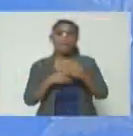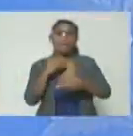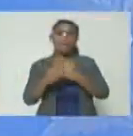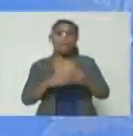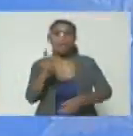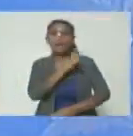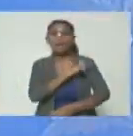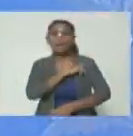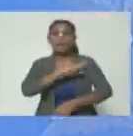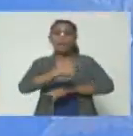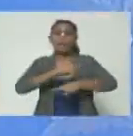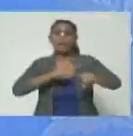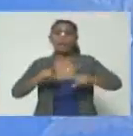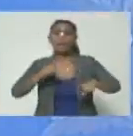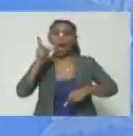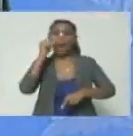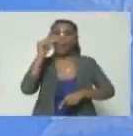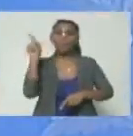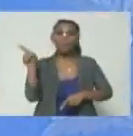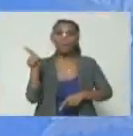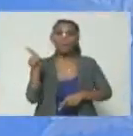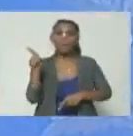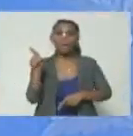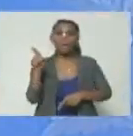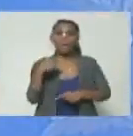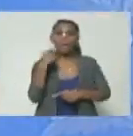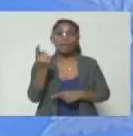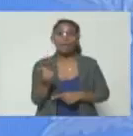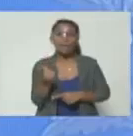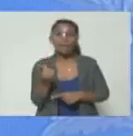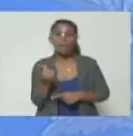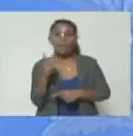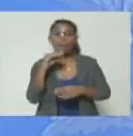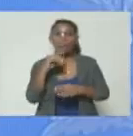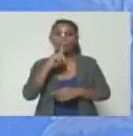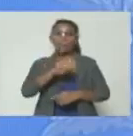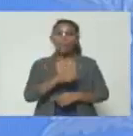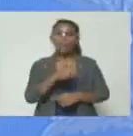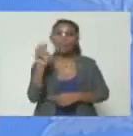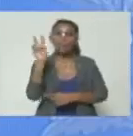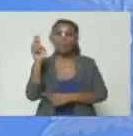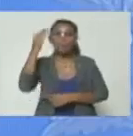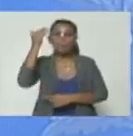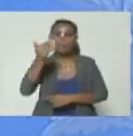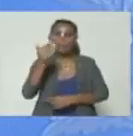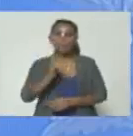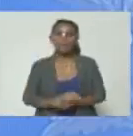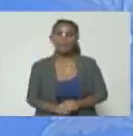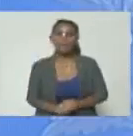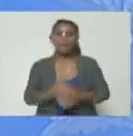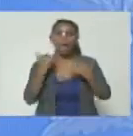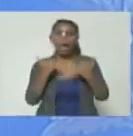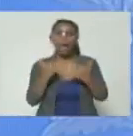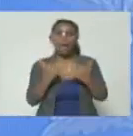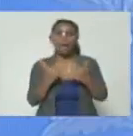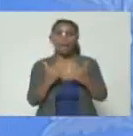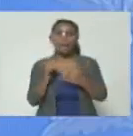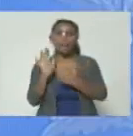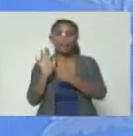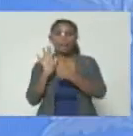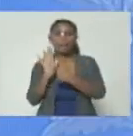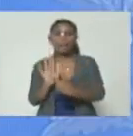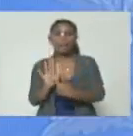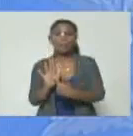que le daba las órdenes a Tarazona ahora di esto ahora habla mal de los militares venezolanos ahora revelanos el